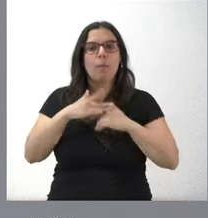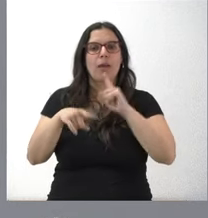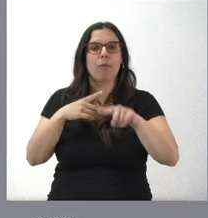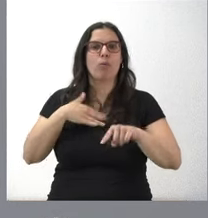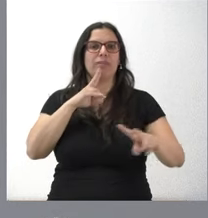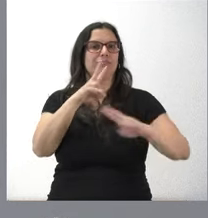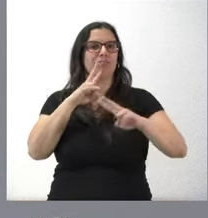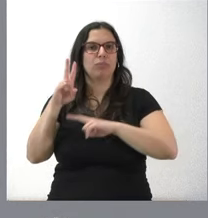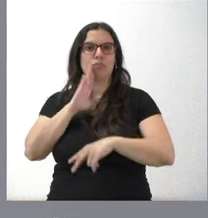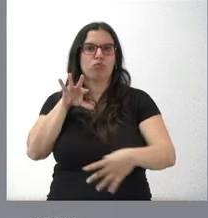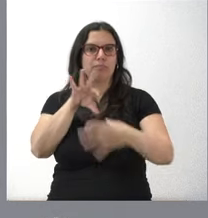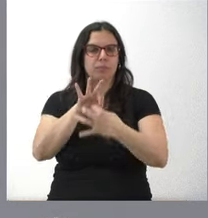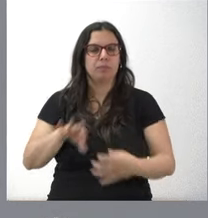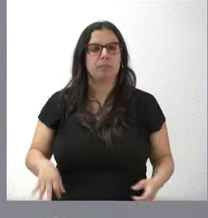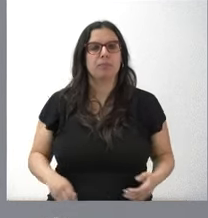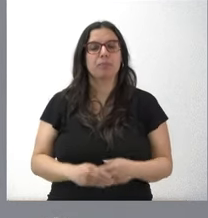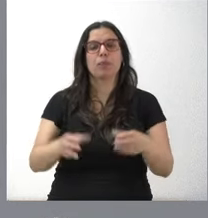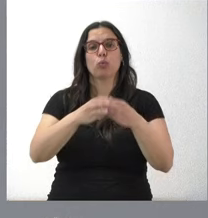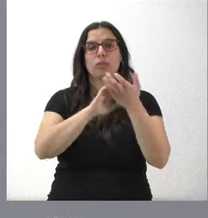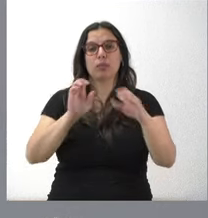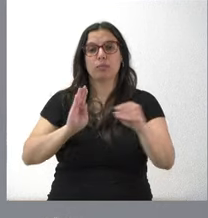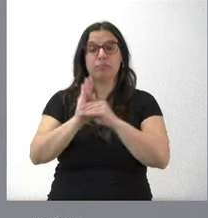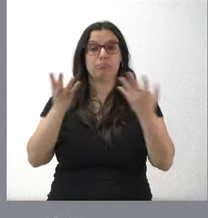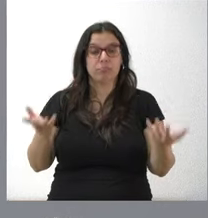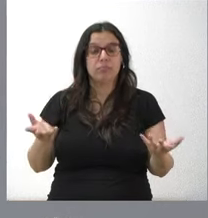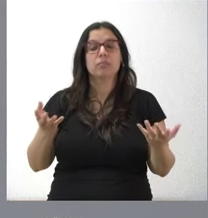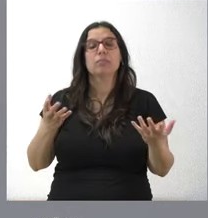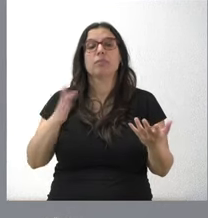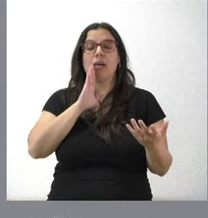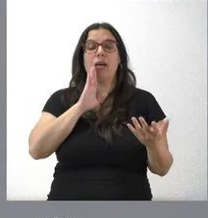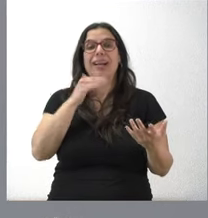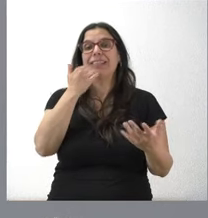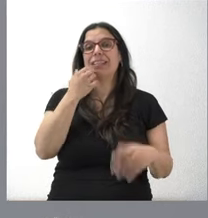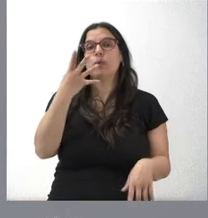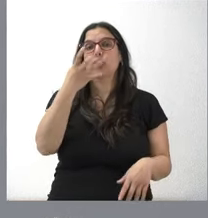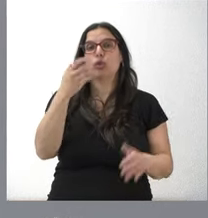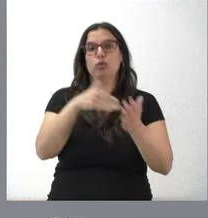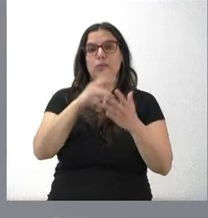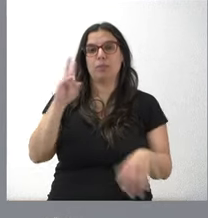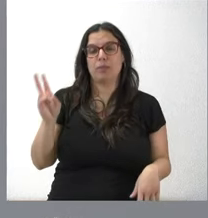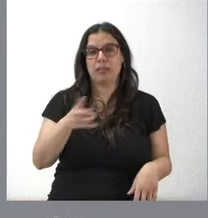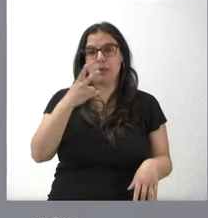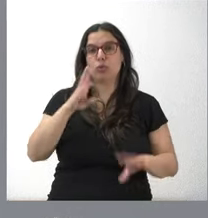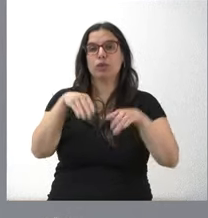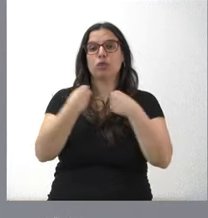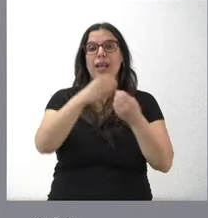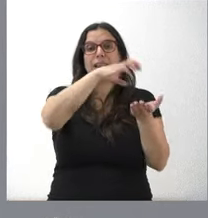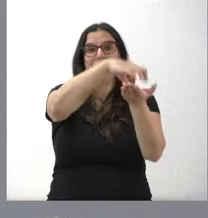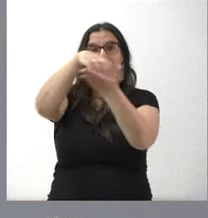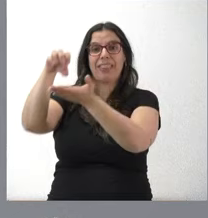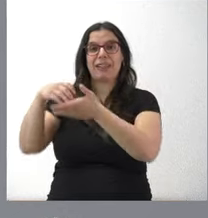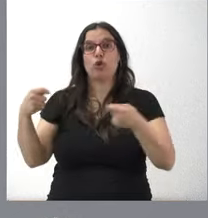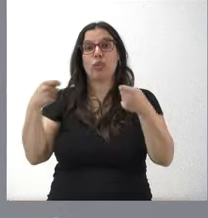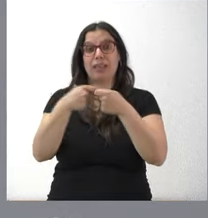respuesta adecuada. La Junta destina de esta forma, como les digo, casi 400.000 euros a 40 centros concertados de la